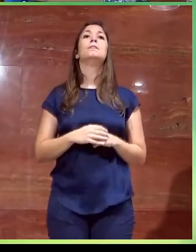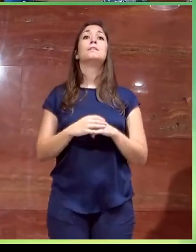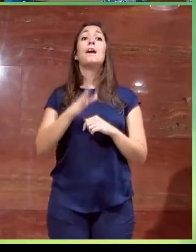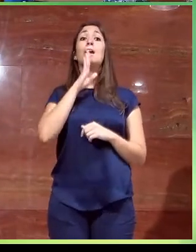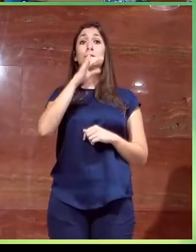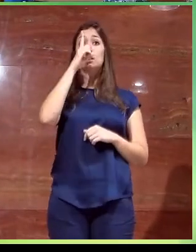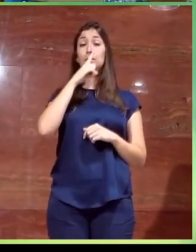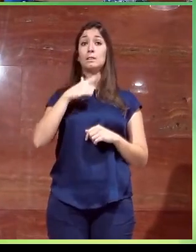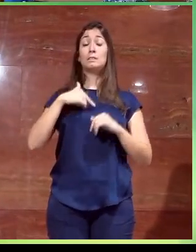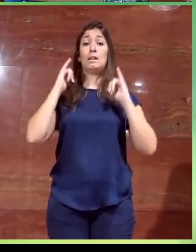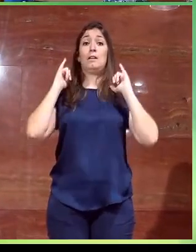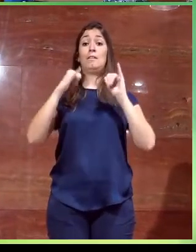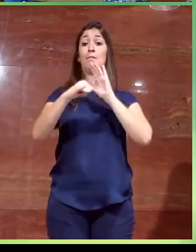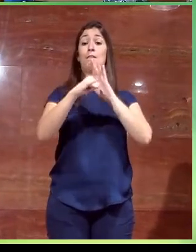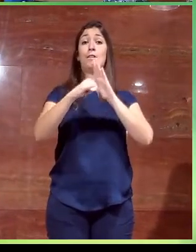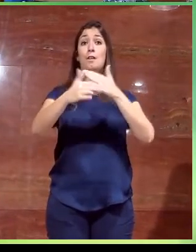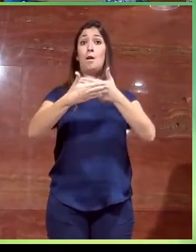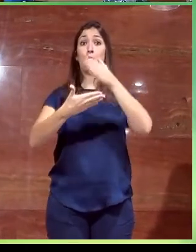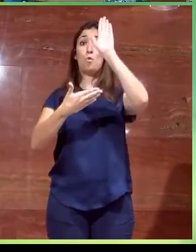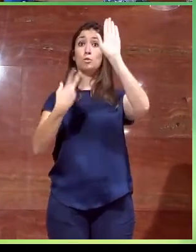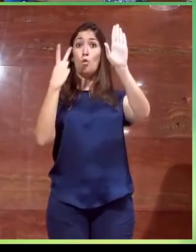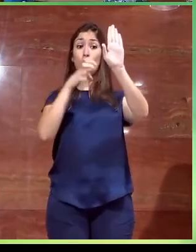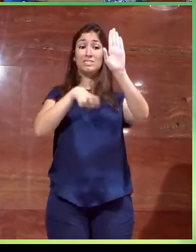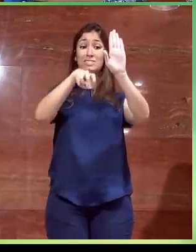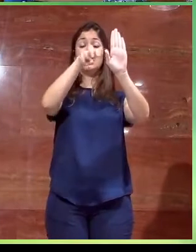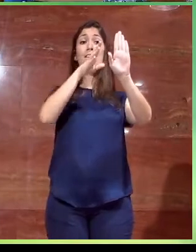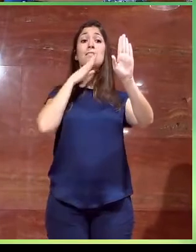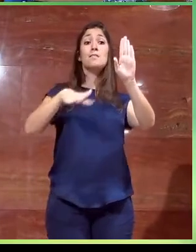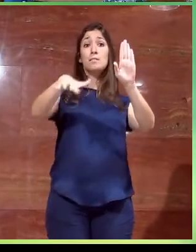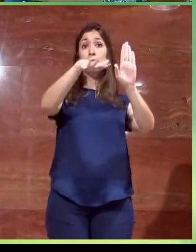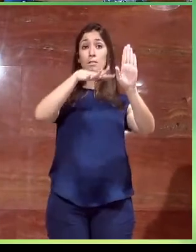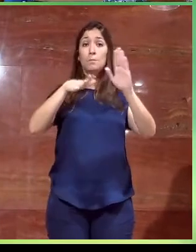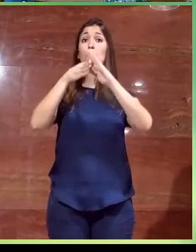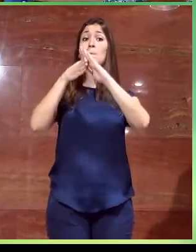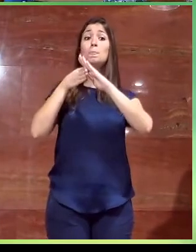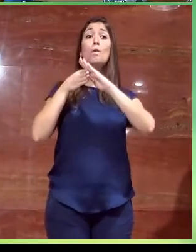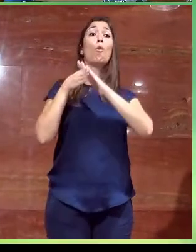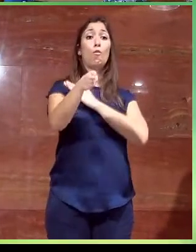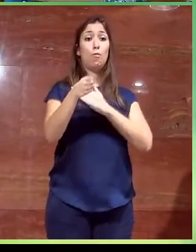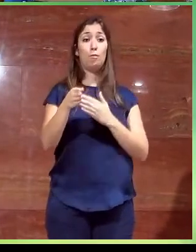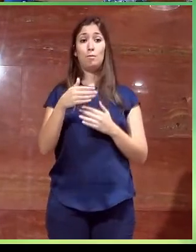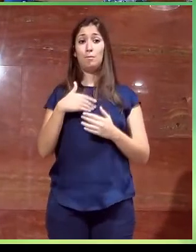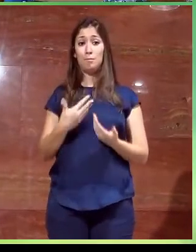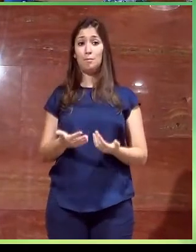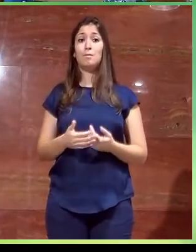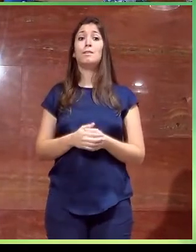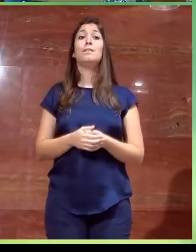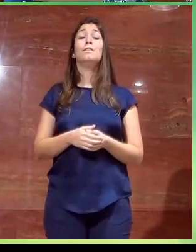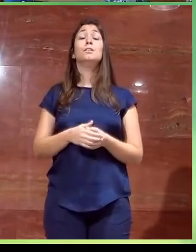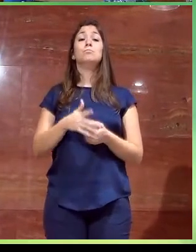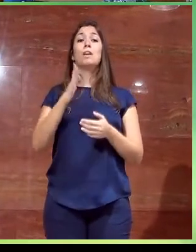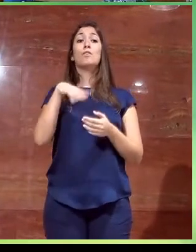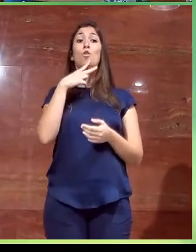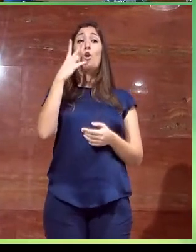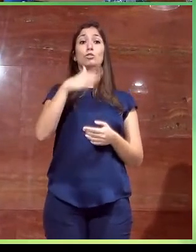existentes junto a la puerta recrecíamos esta zona del vestíbulo del hall de acceso, vamos, del zaguán de acceso, y los